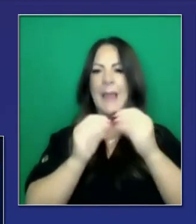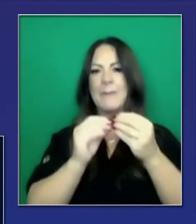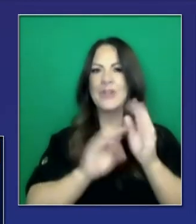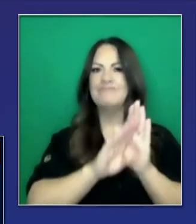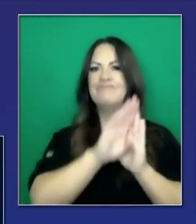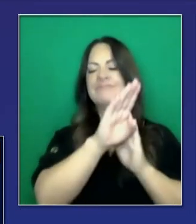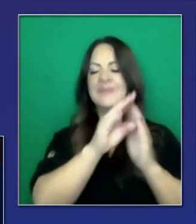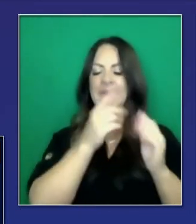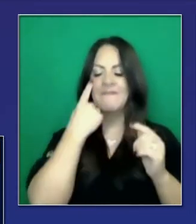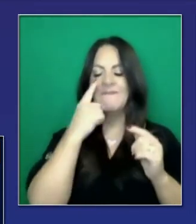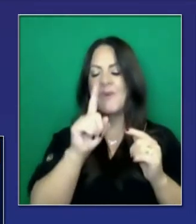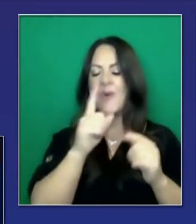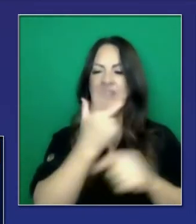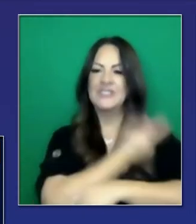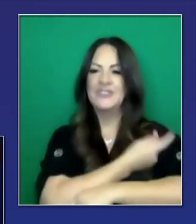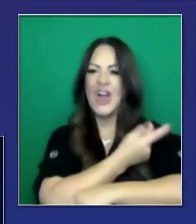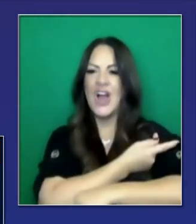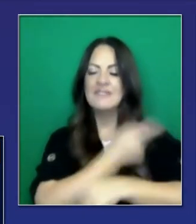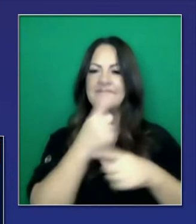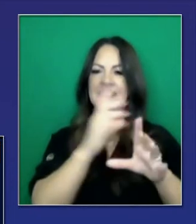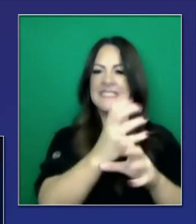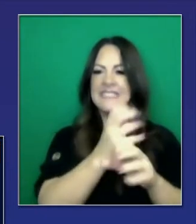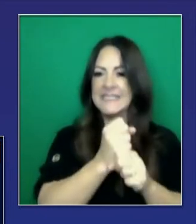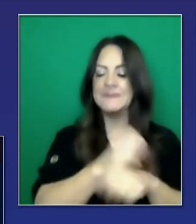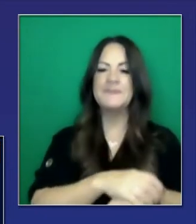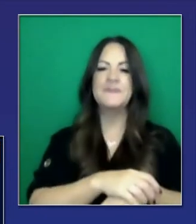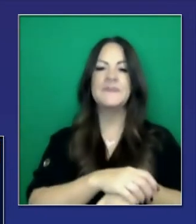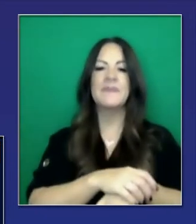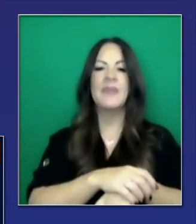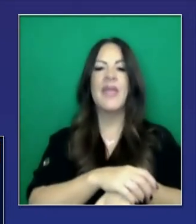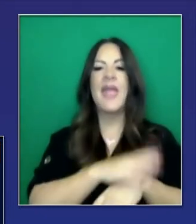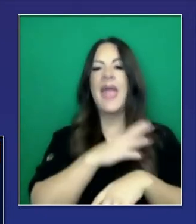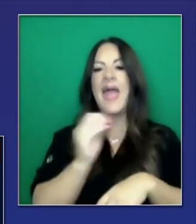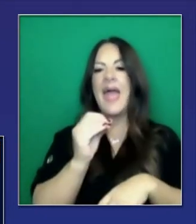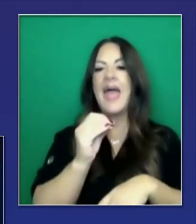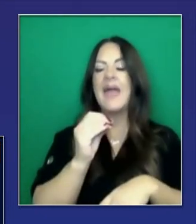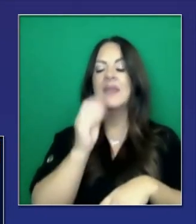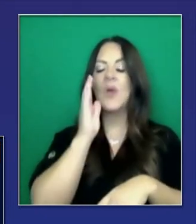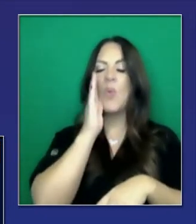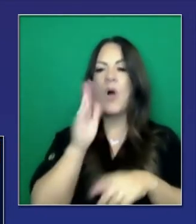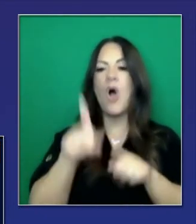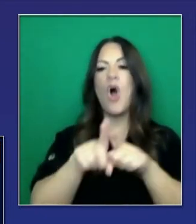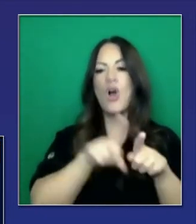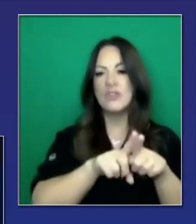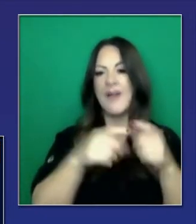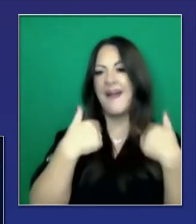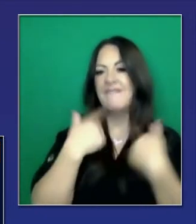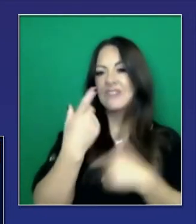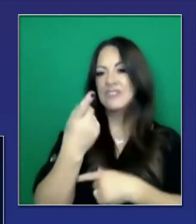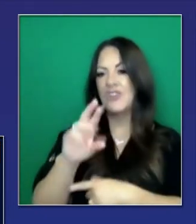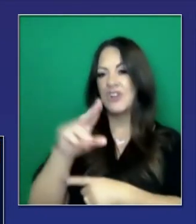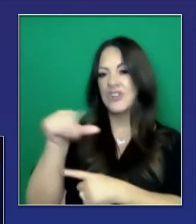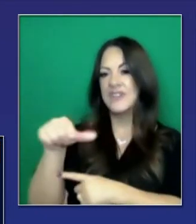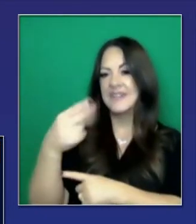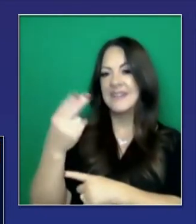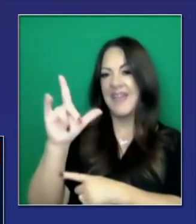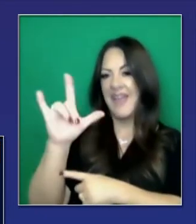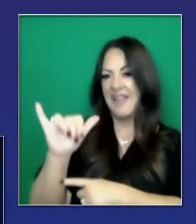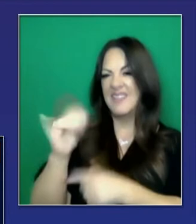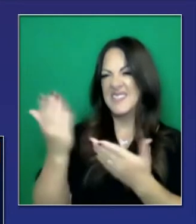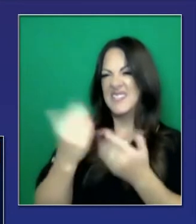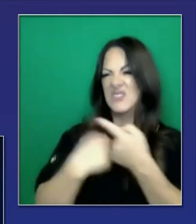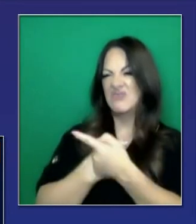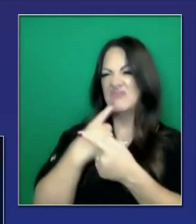veremos más. Y hablando de más, quiero cerrar entonces con las preguntas. El doctor Galli está con nosotros hoy también para